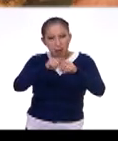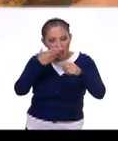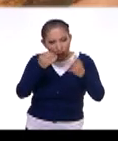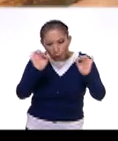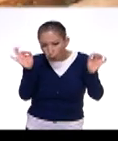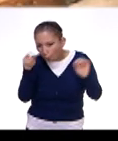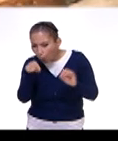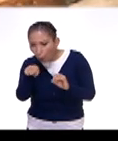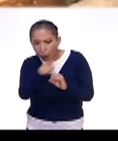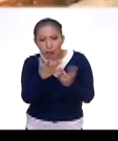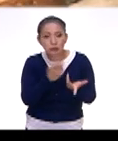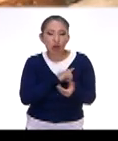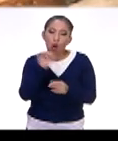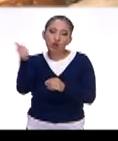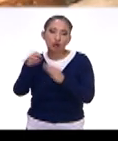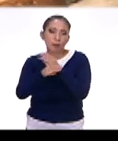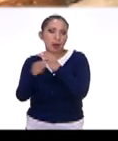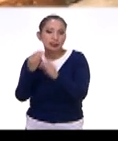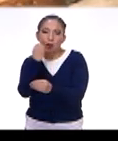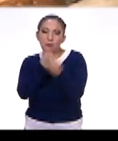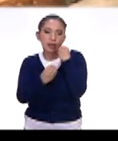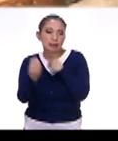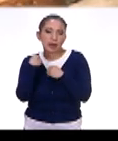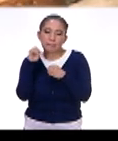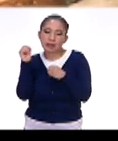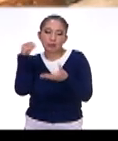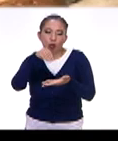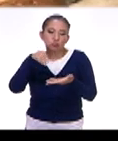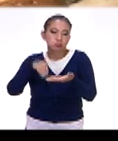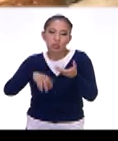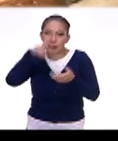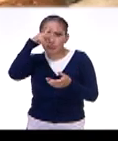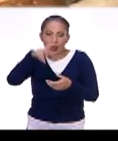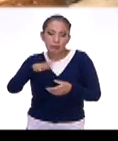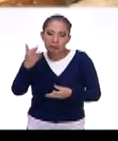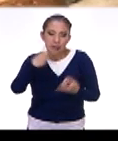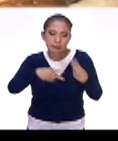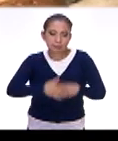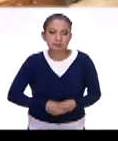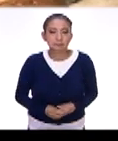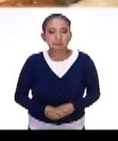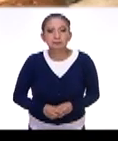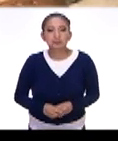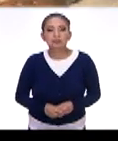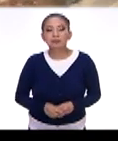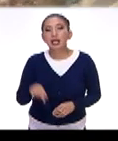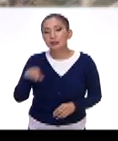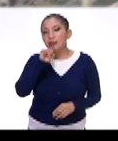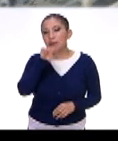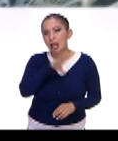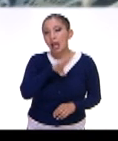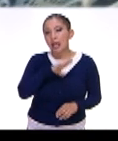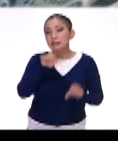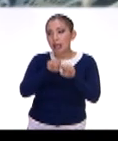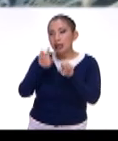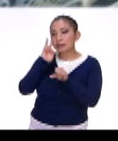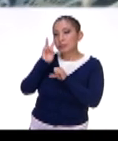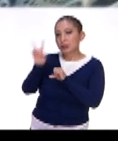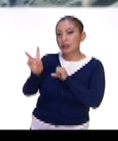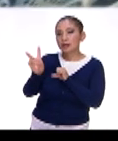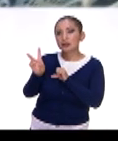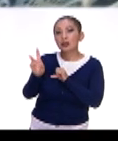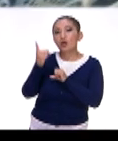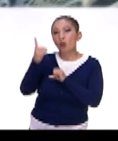momento y tenía otros ingredientes que se iban sumando a la gastronomía mexicana. Aquí también en esta sala vamos a ver